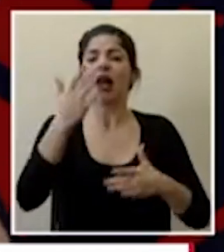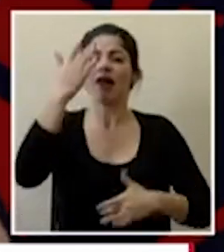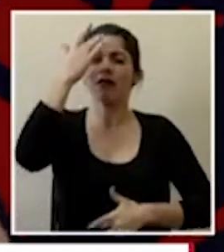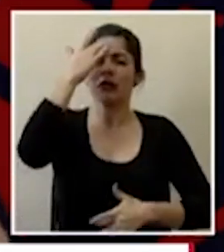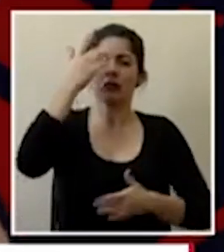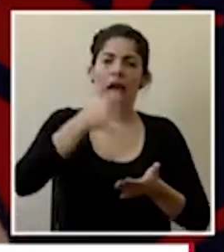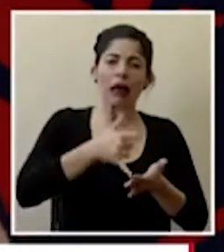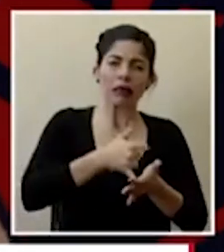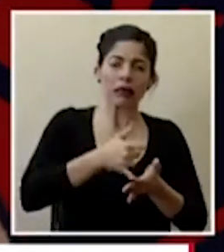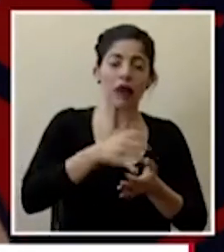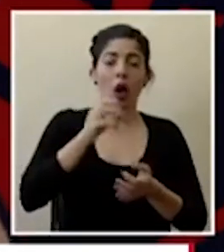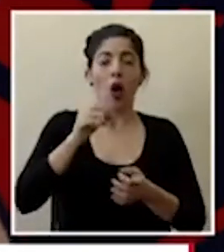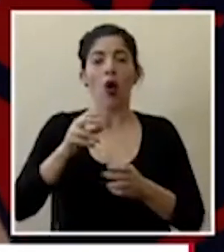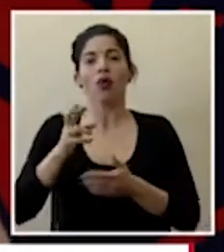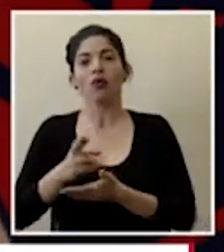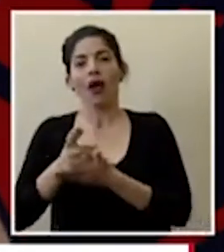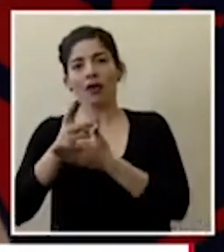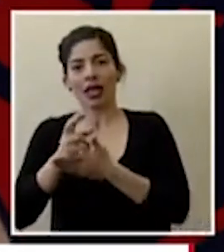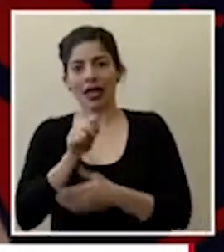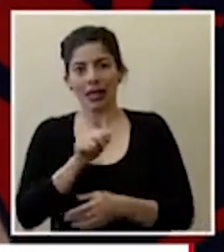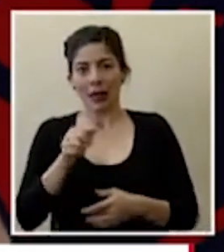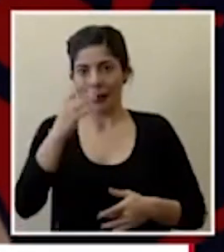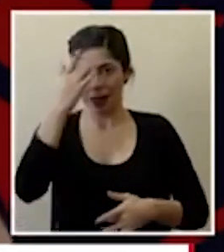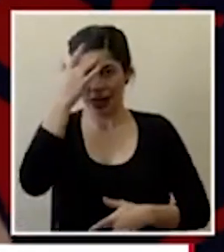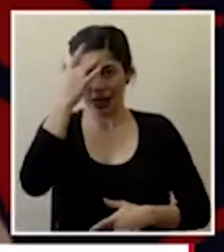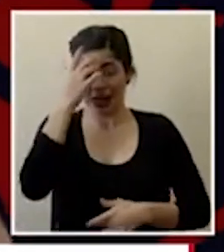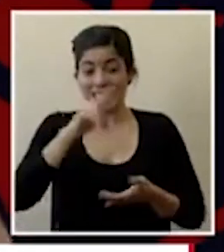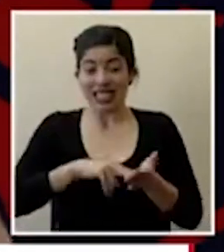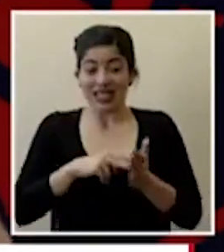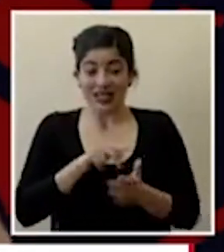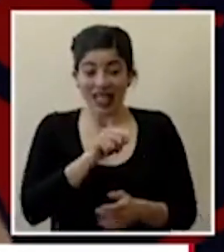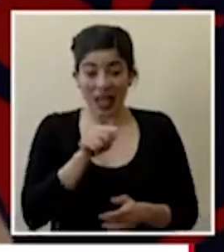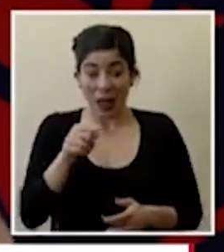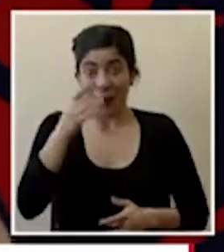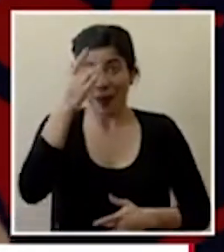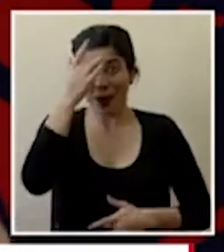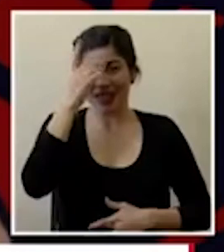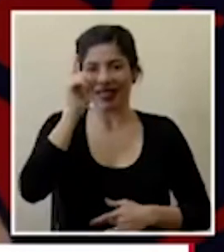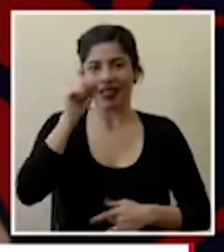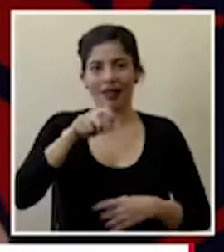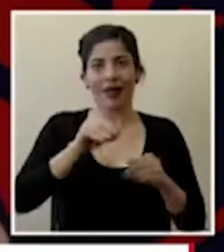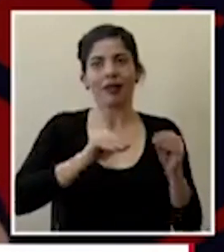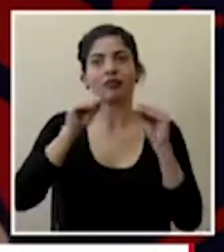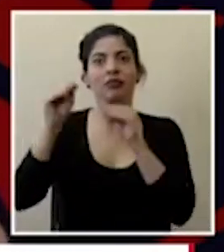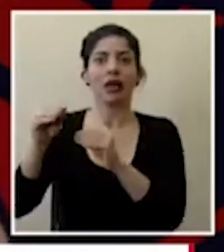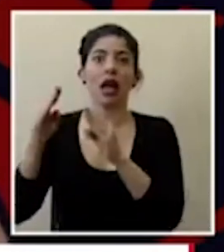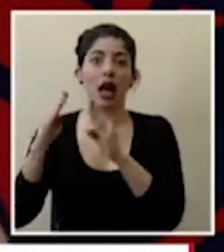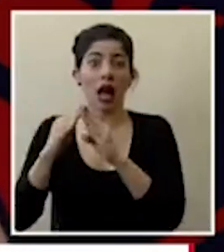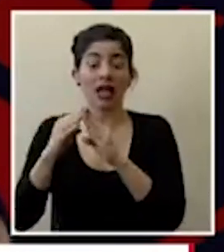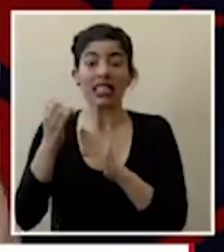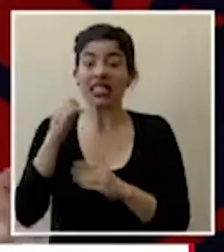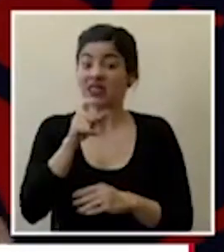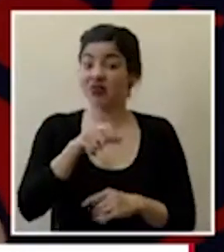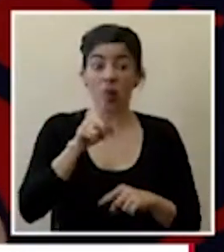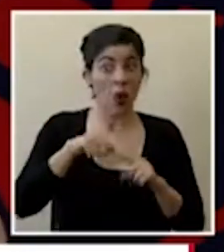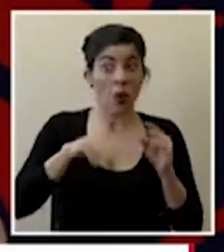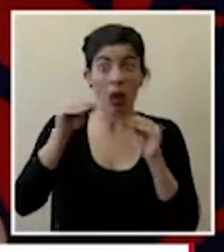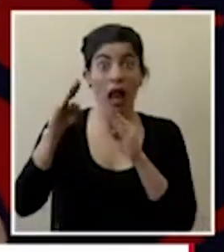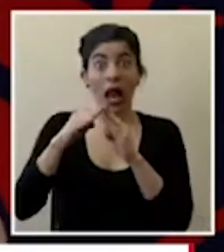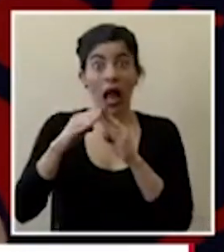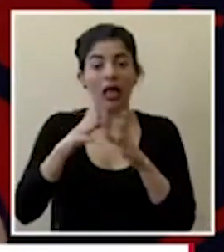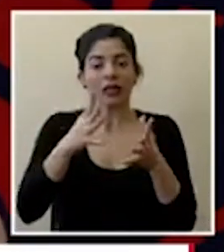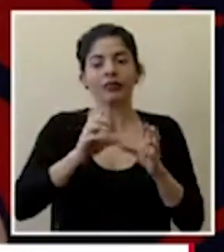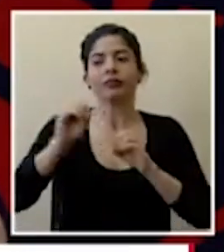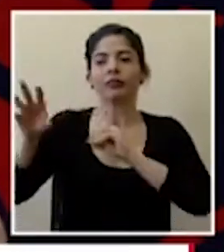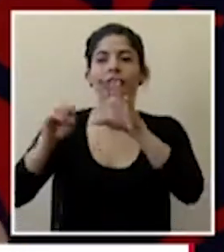crónicas y que estaban recibiendo rehabilitación por definición esos pacientes deberían estar en su casa y los que no podían estar en la casa se distribuyeron en los